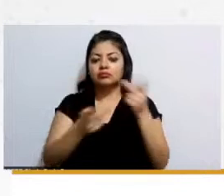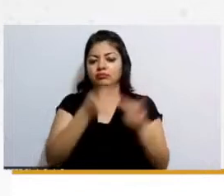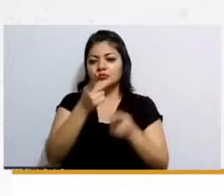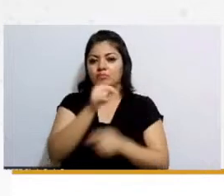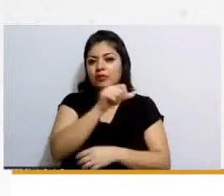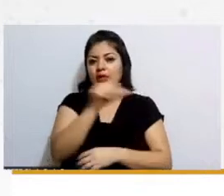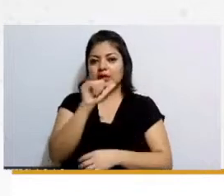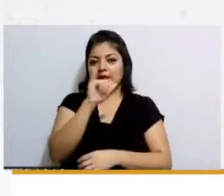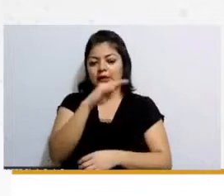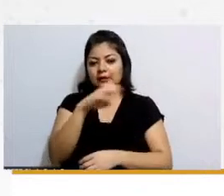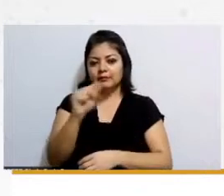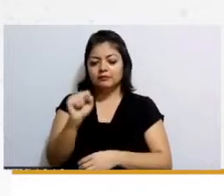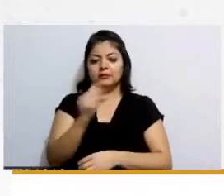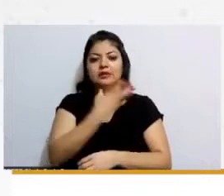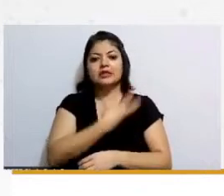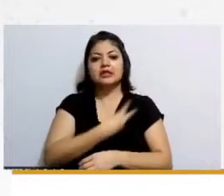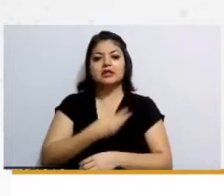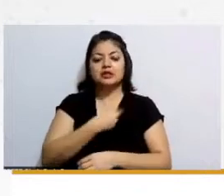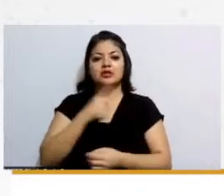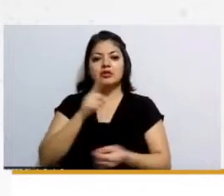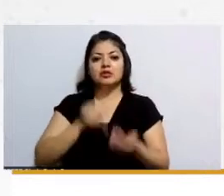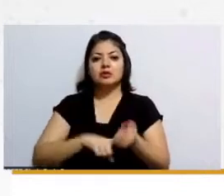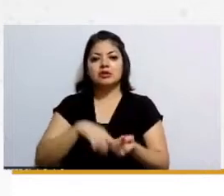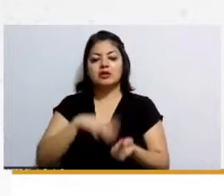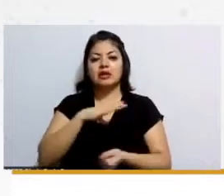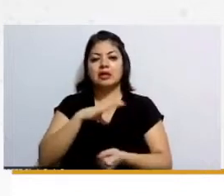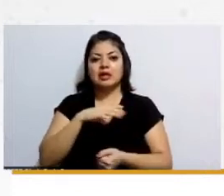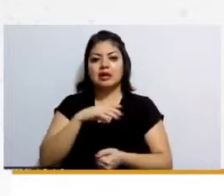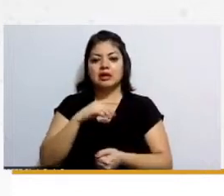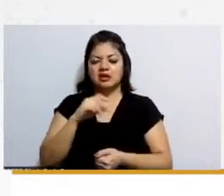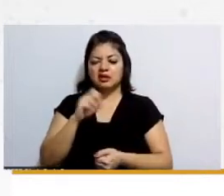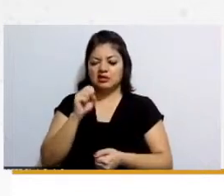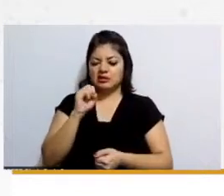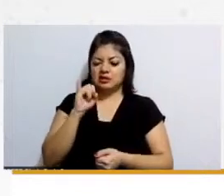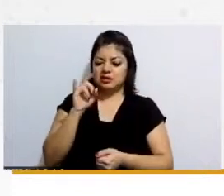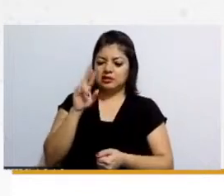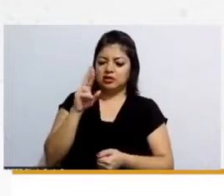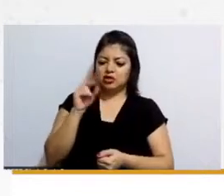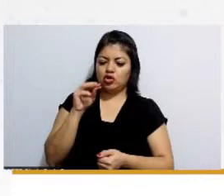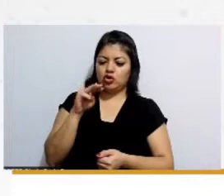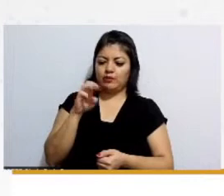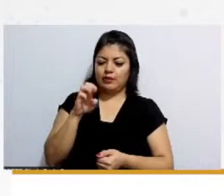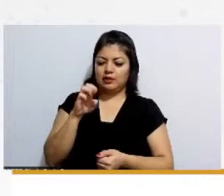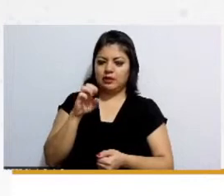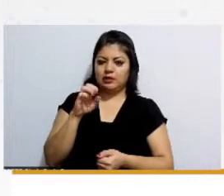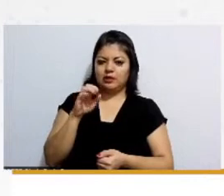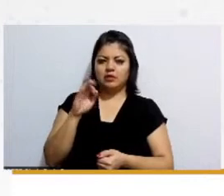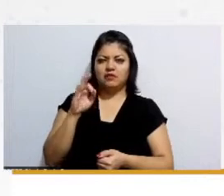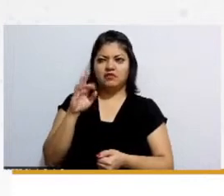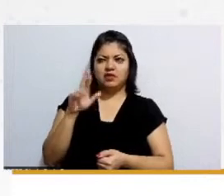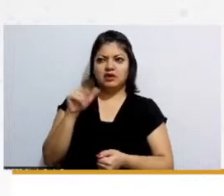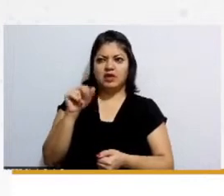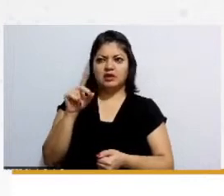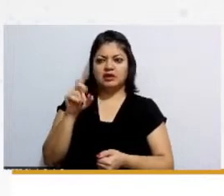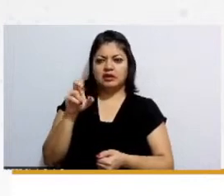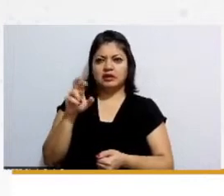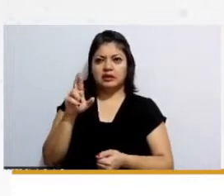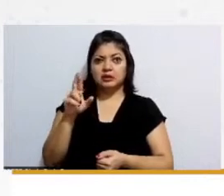su hijo es diagnosticado con un síndrome Prader-Will me imagino que así se pronuncia